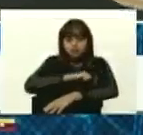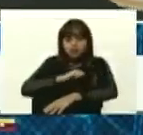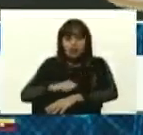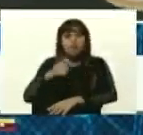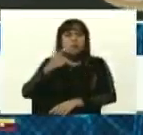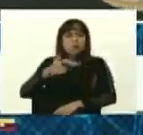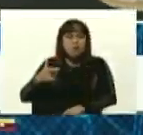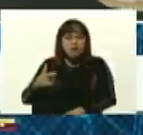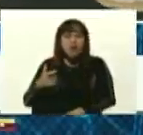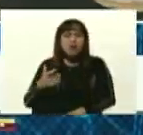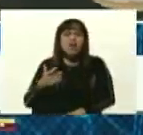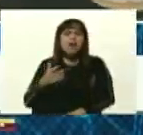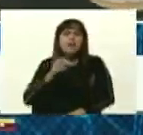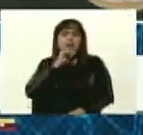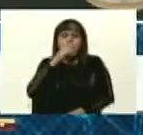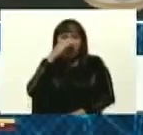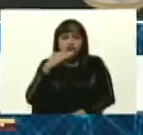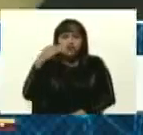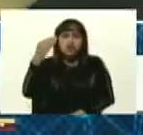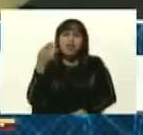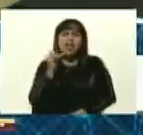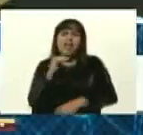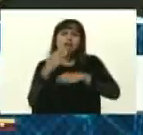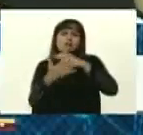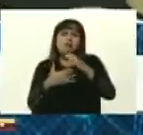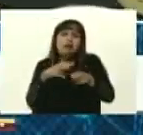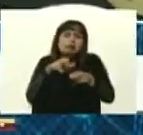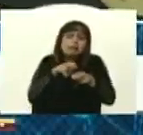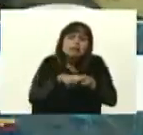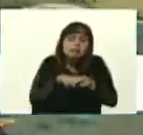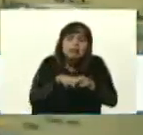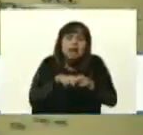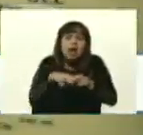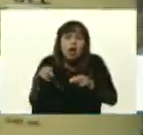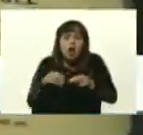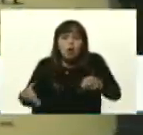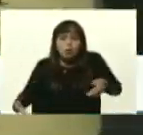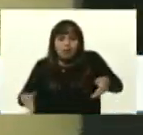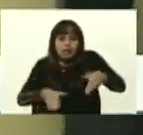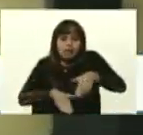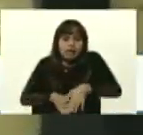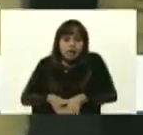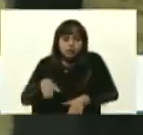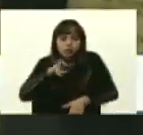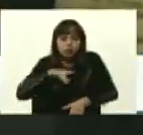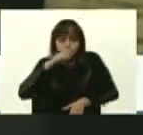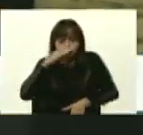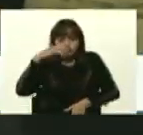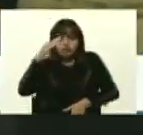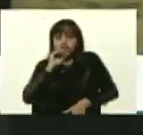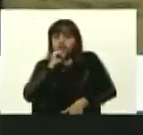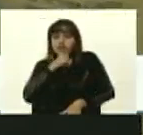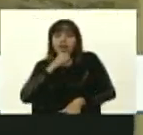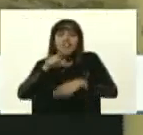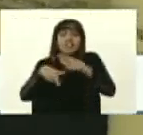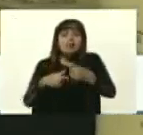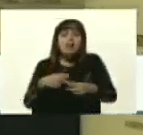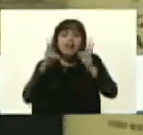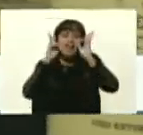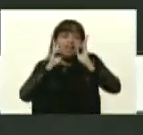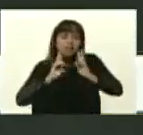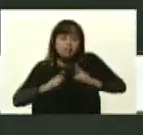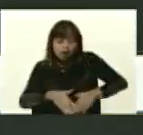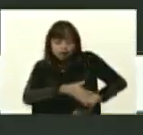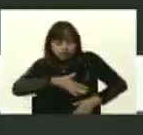mayores, que todos sufrimos con escara o pañalitis, después de haber limpiado y